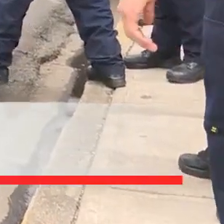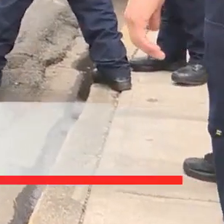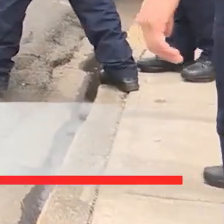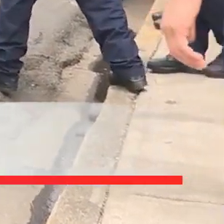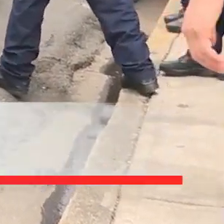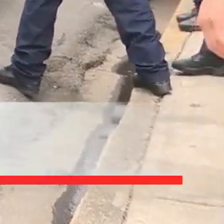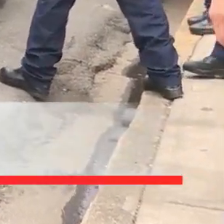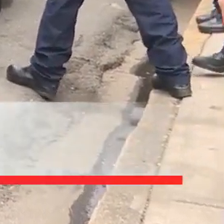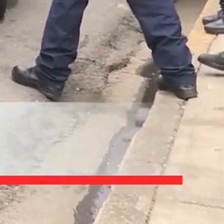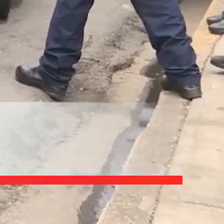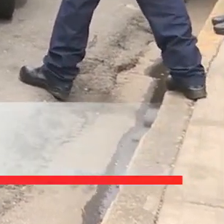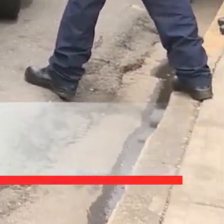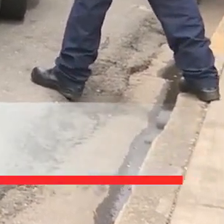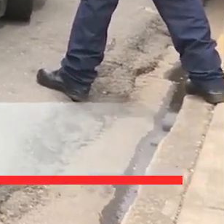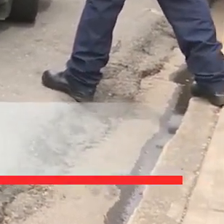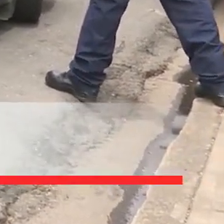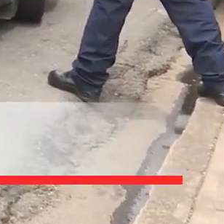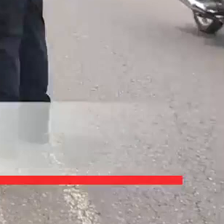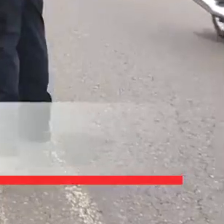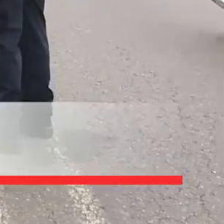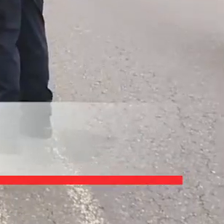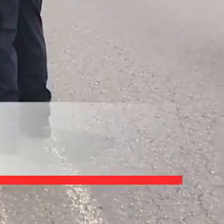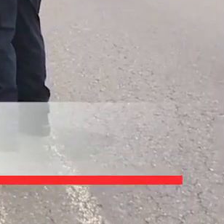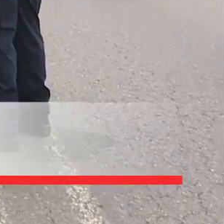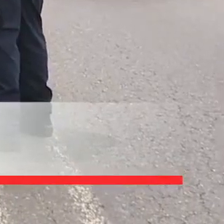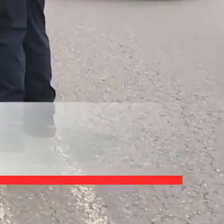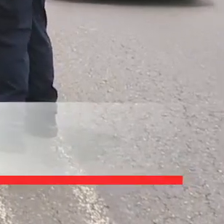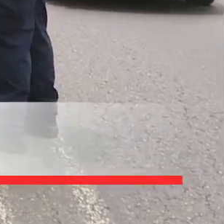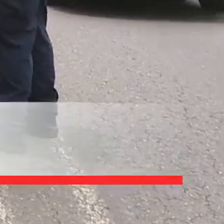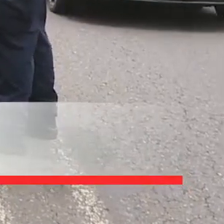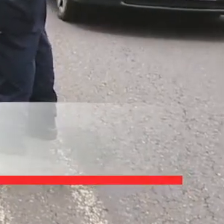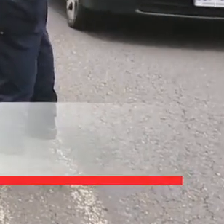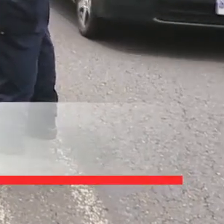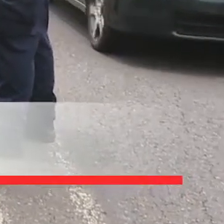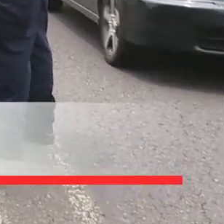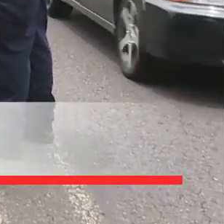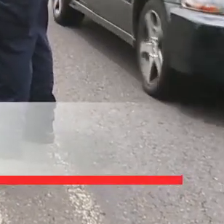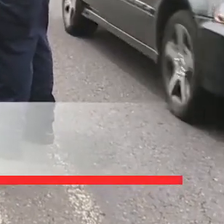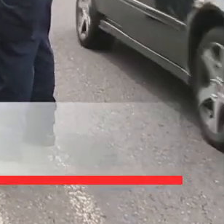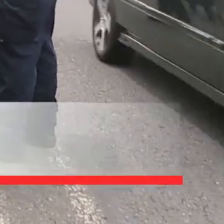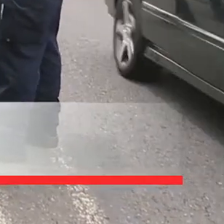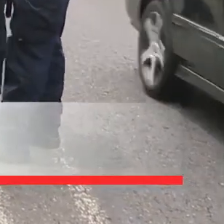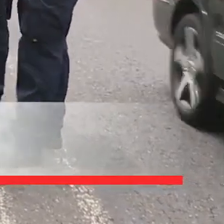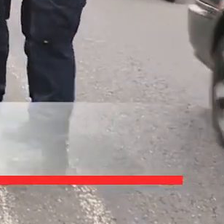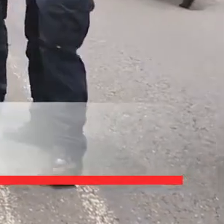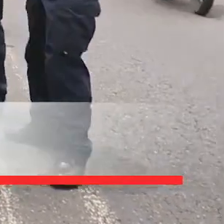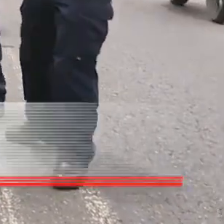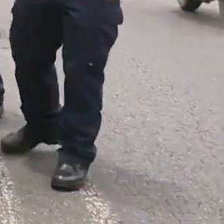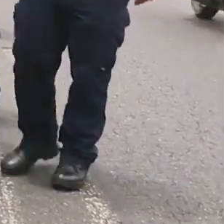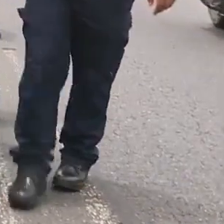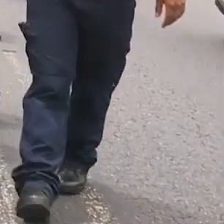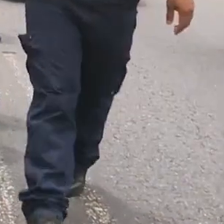795 de marihuana y 614 dosis de drogas sintéticas.